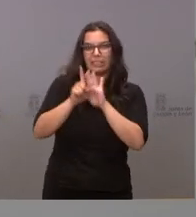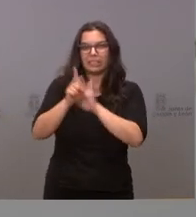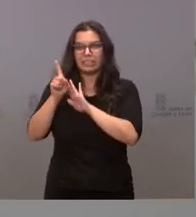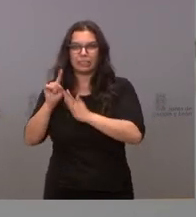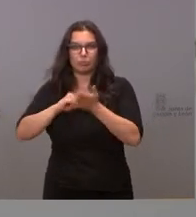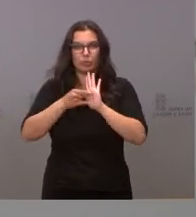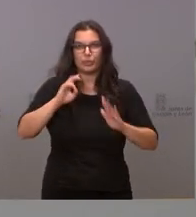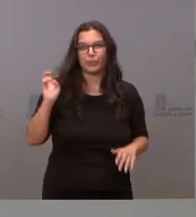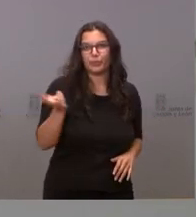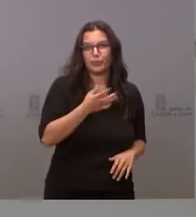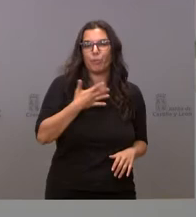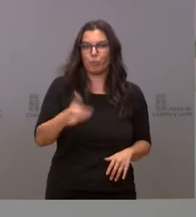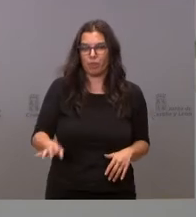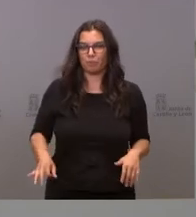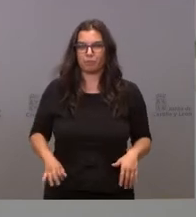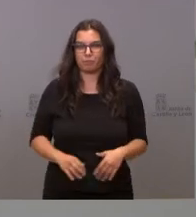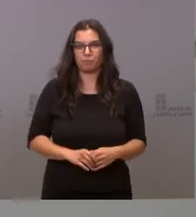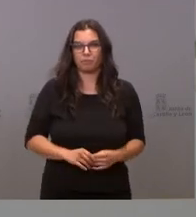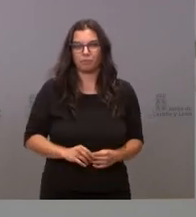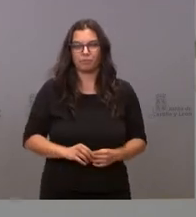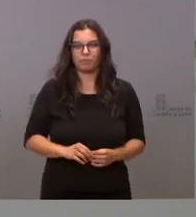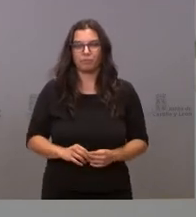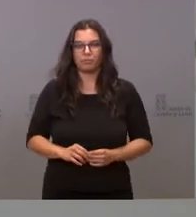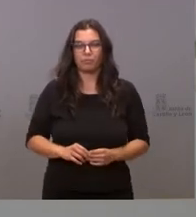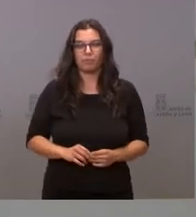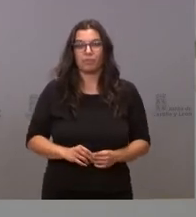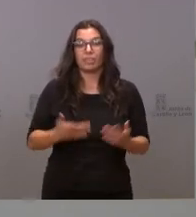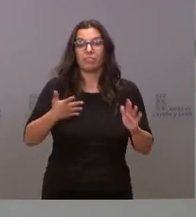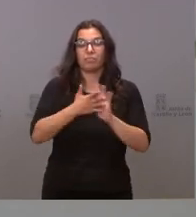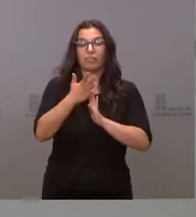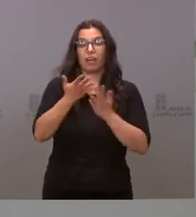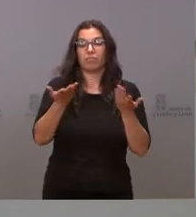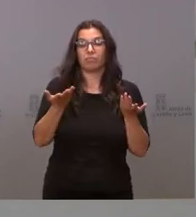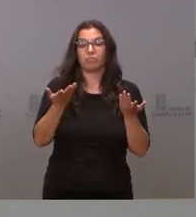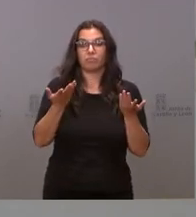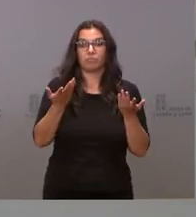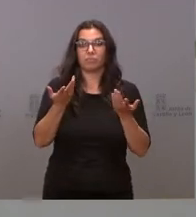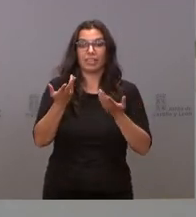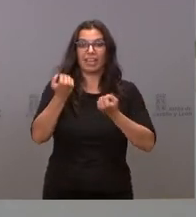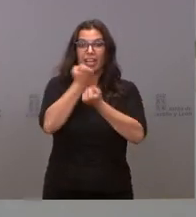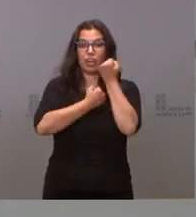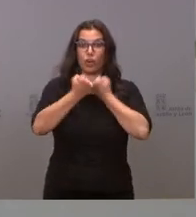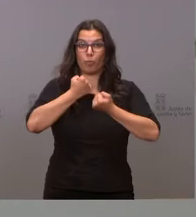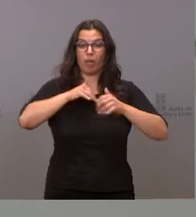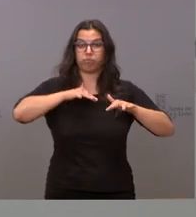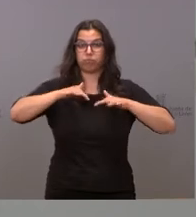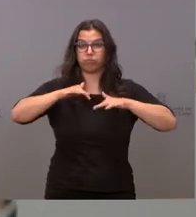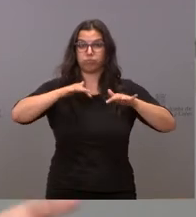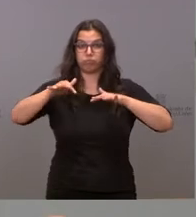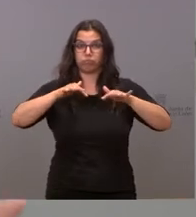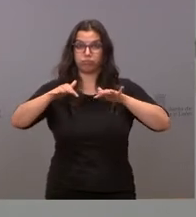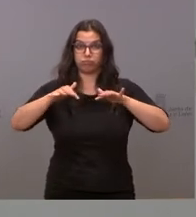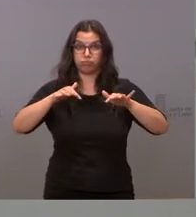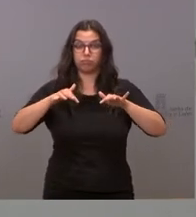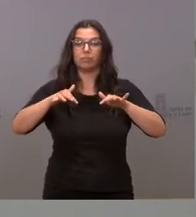proyectos empresariales. Estamos hablando, por tanto, de actividades económicas por las que tributarán